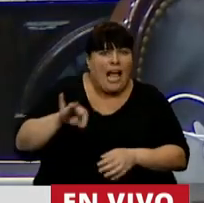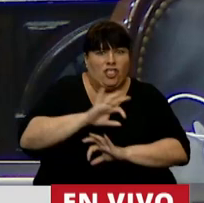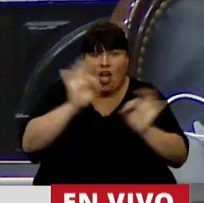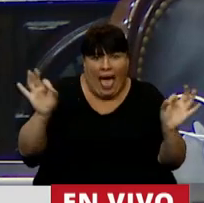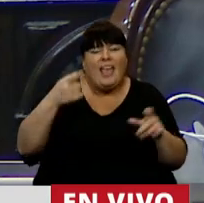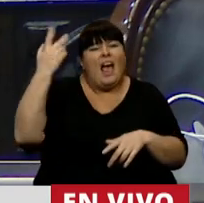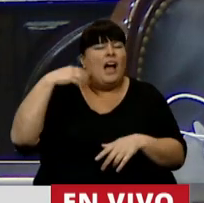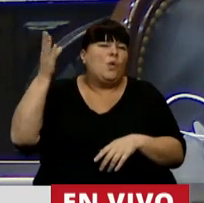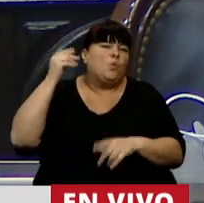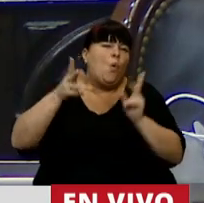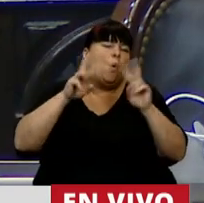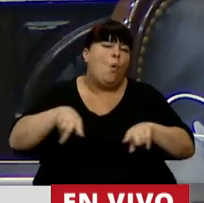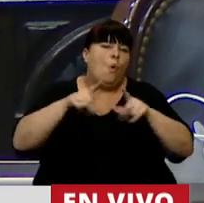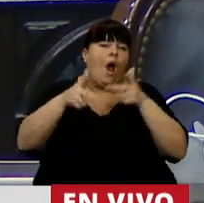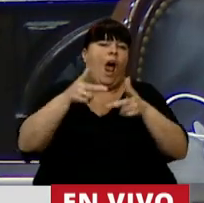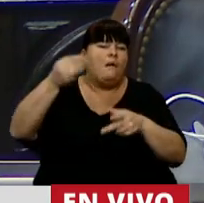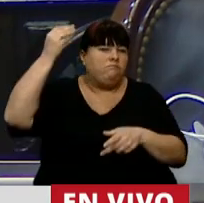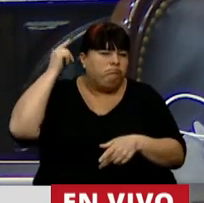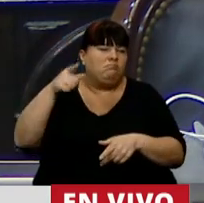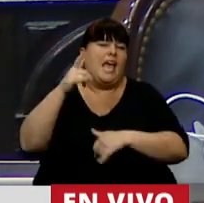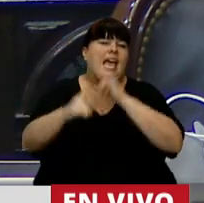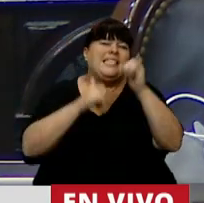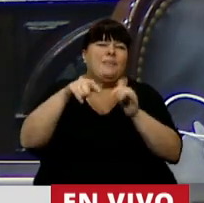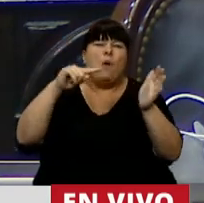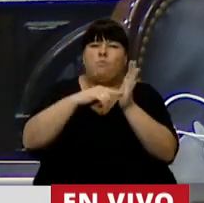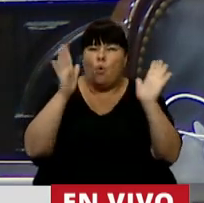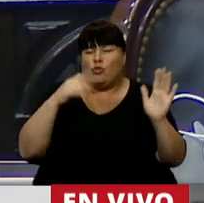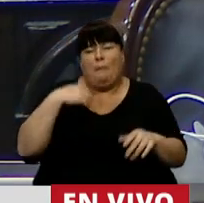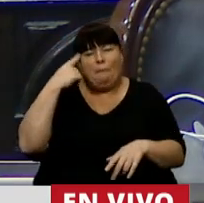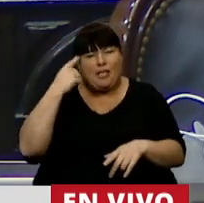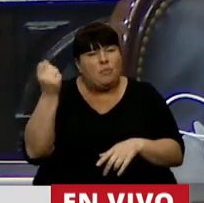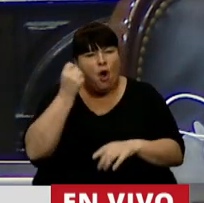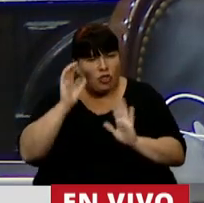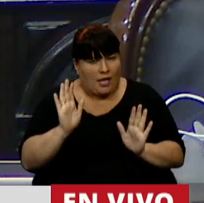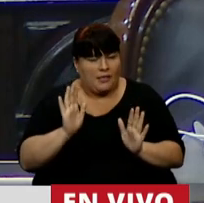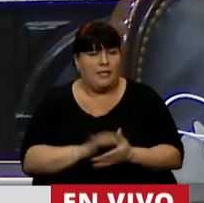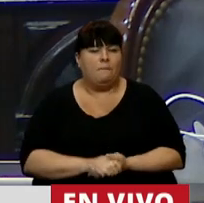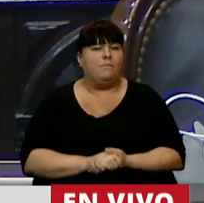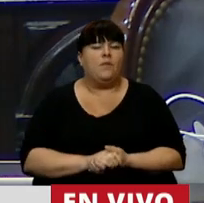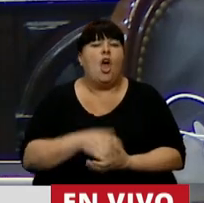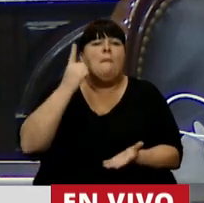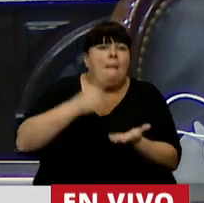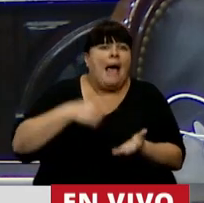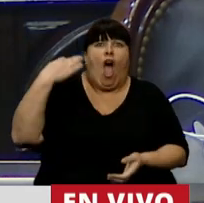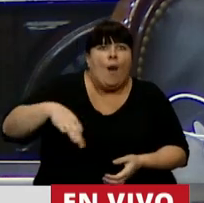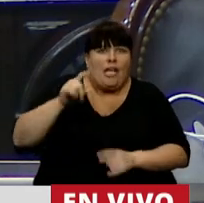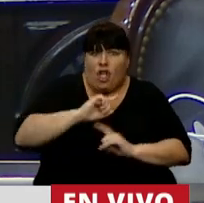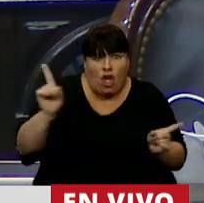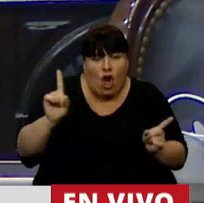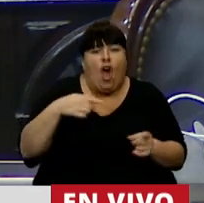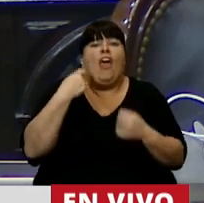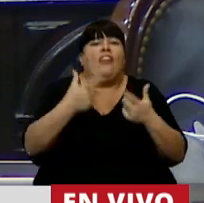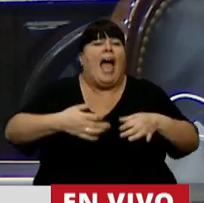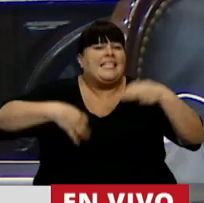a nadie, como ya hemos escuchado en reiteradas oportunidades, explicar este punto que me parece central. No impone ni obliga a nadie, solamente